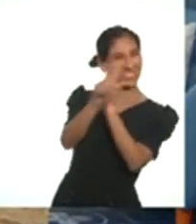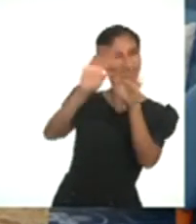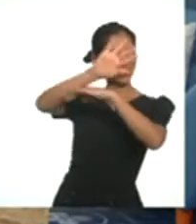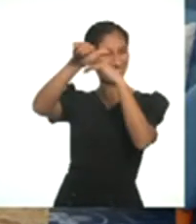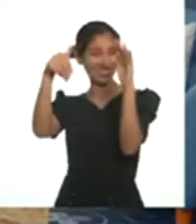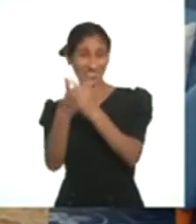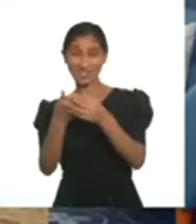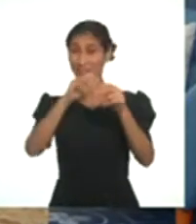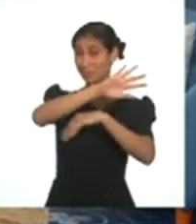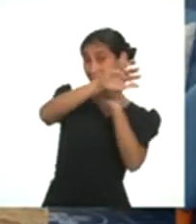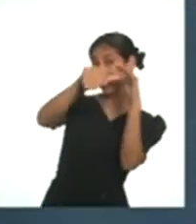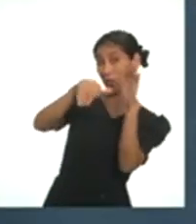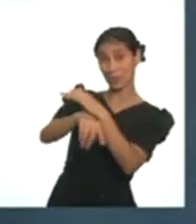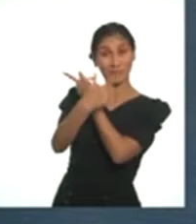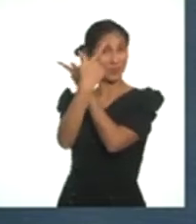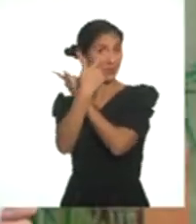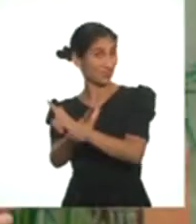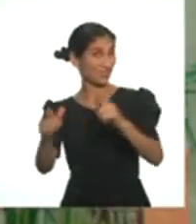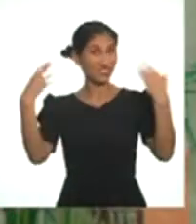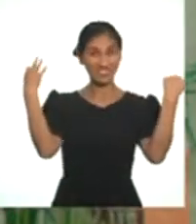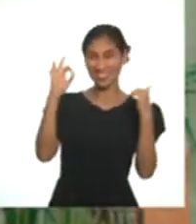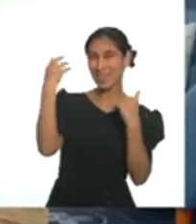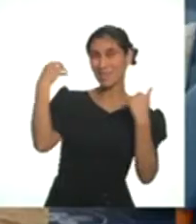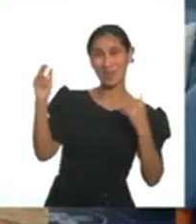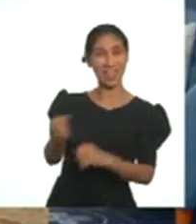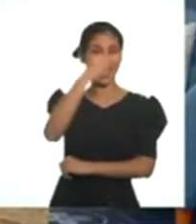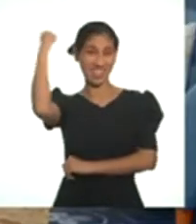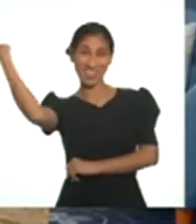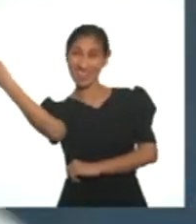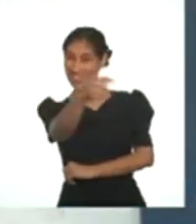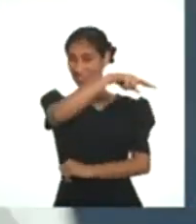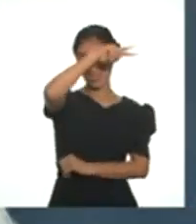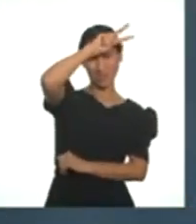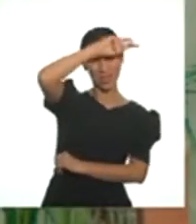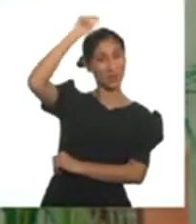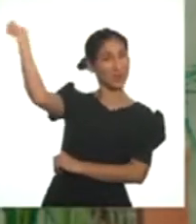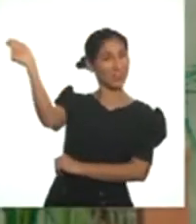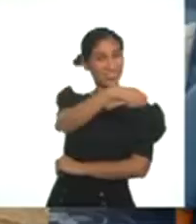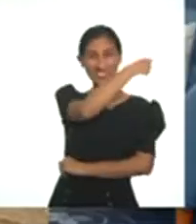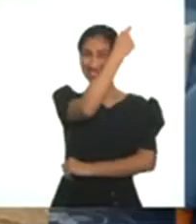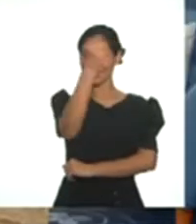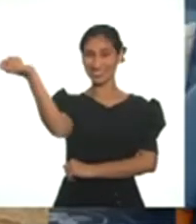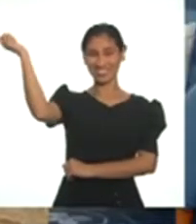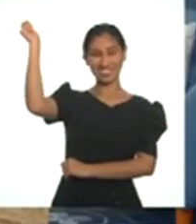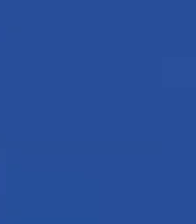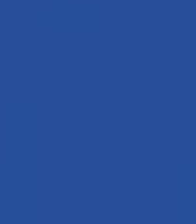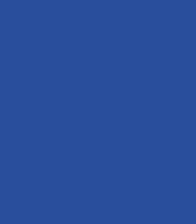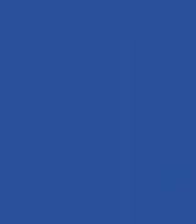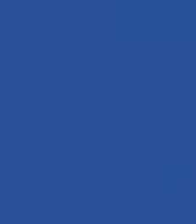libres! ¡Seamos lo siempre! ¡Viva el Perú! ¡Seamos lo siempre! ¡Viva el Perú!